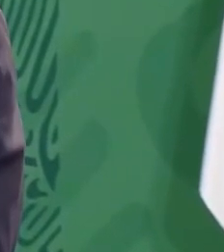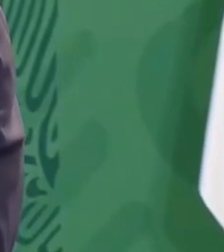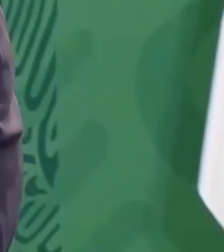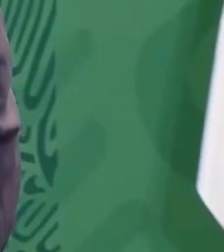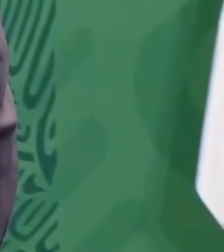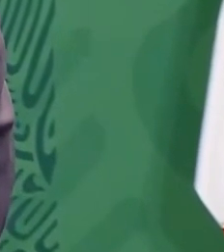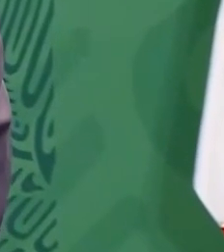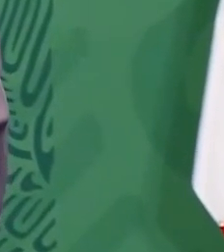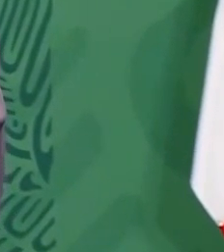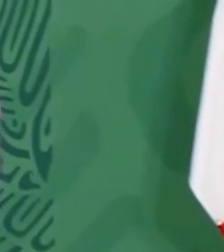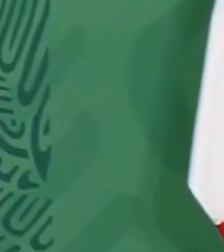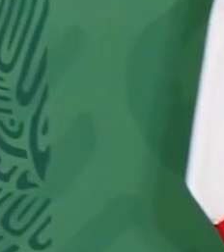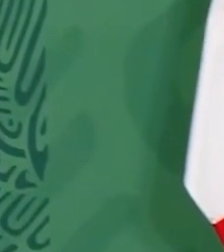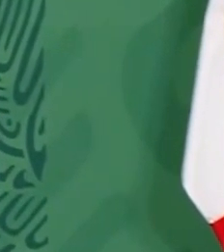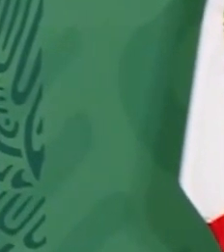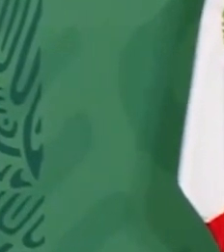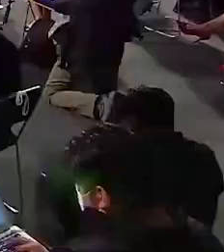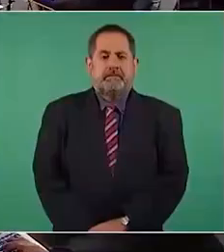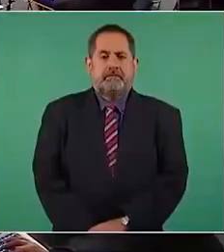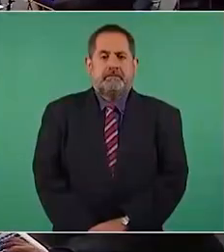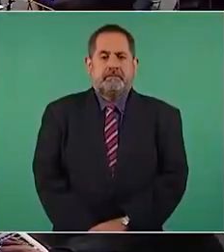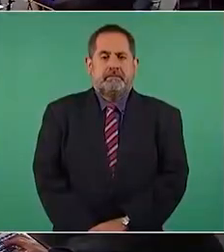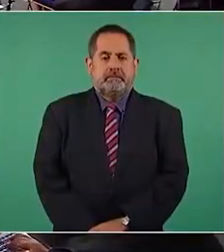o que yo renuncie.